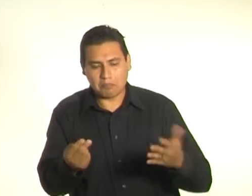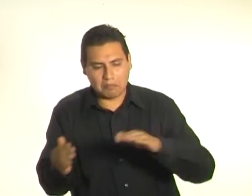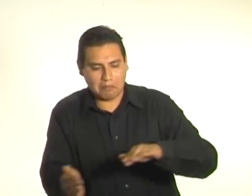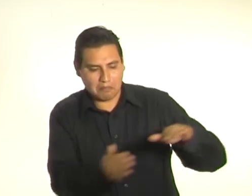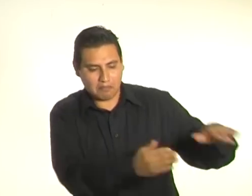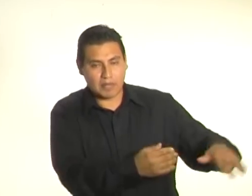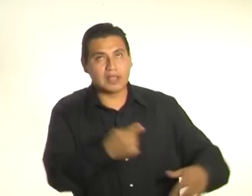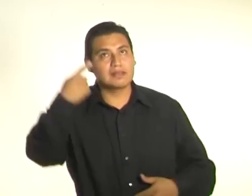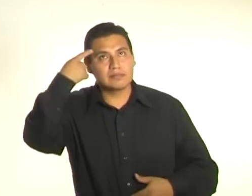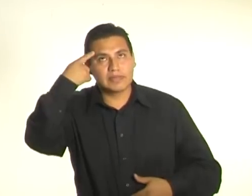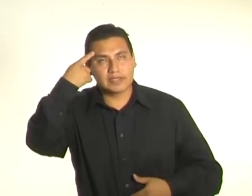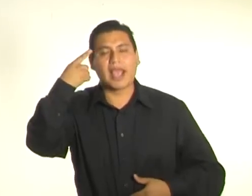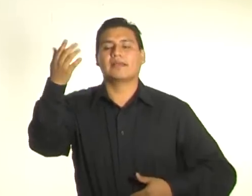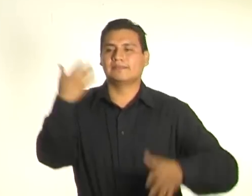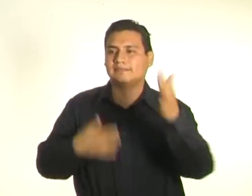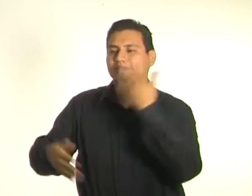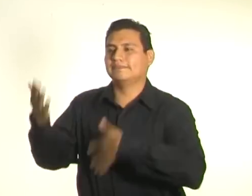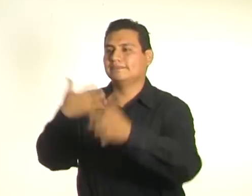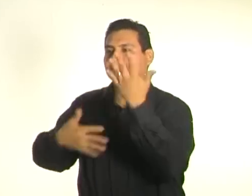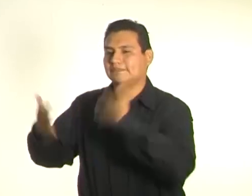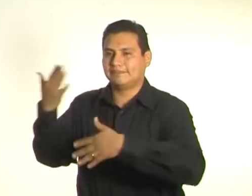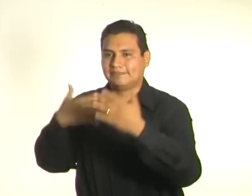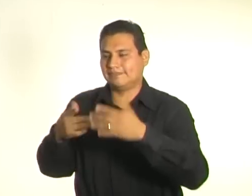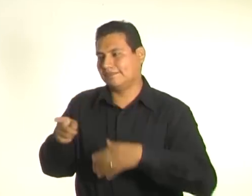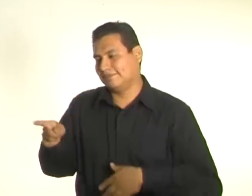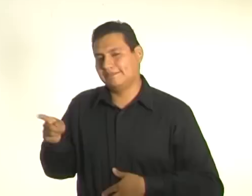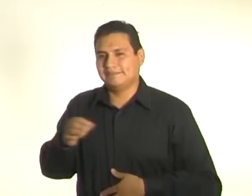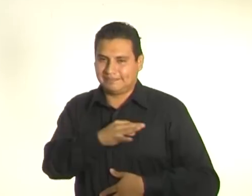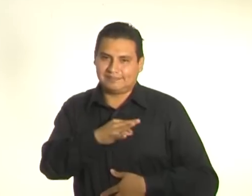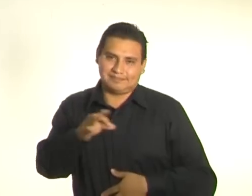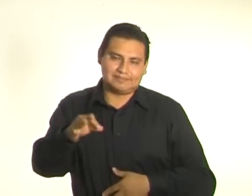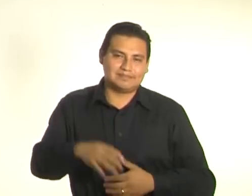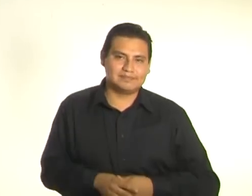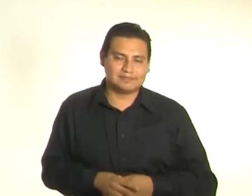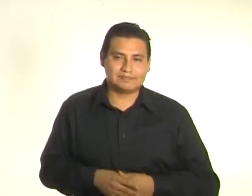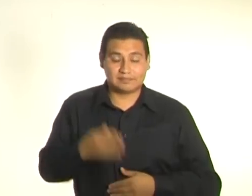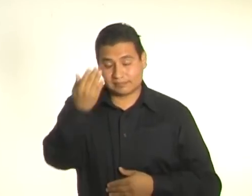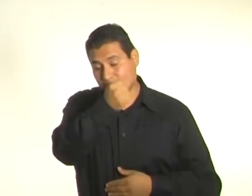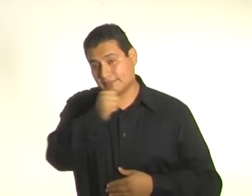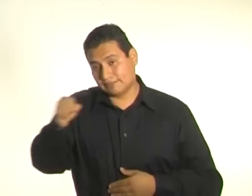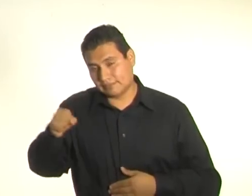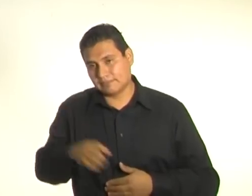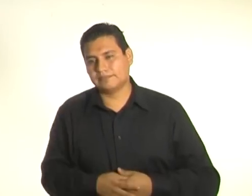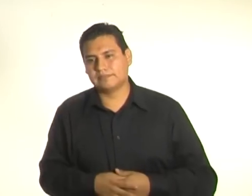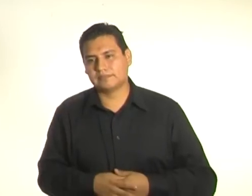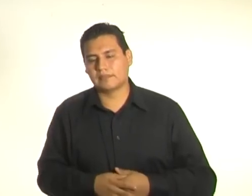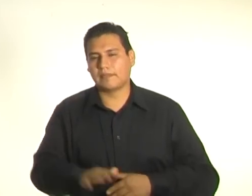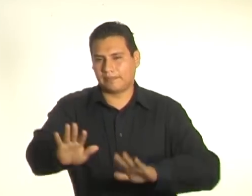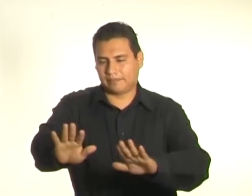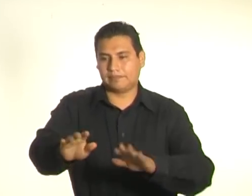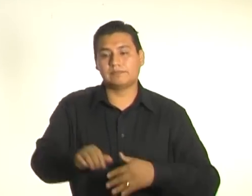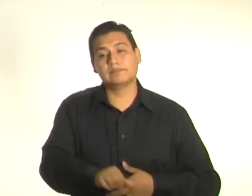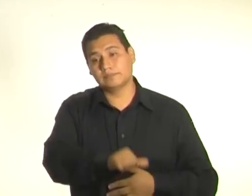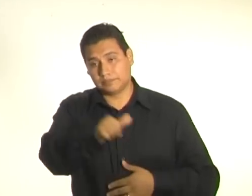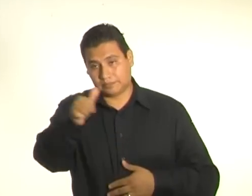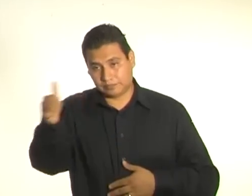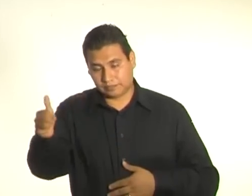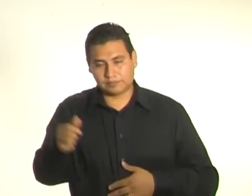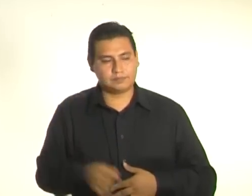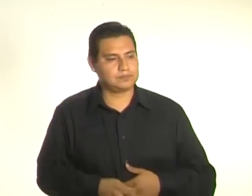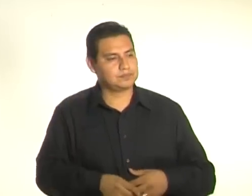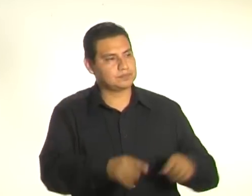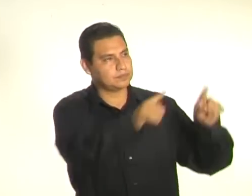no podemos dejar de hacer es la lámina. Acuérdense, la lámina o la diapositiva o bien